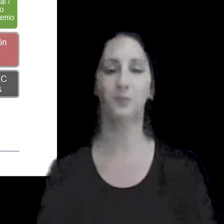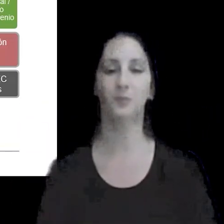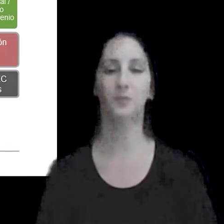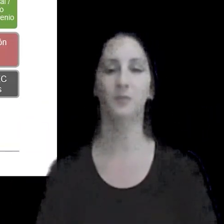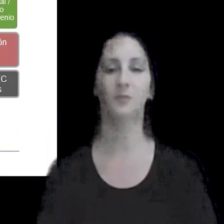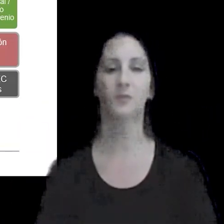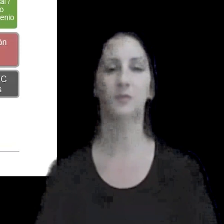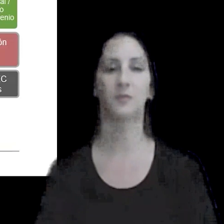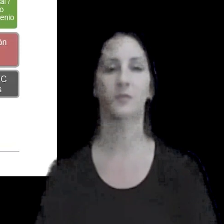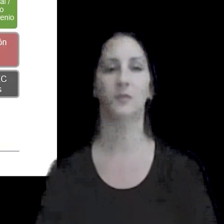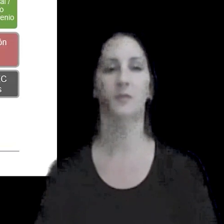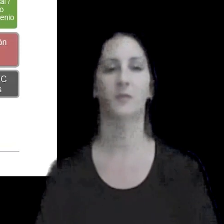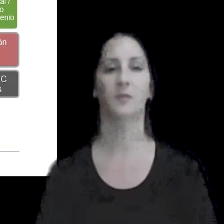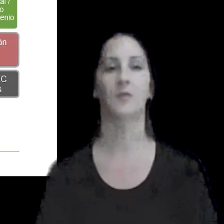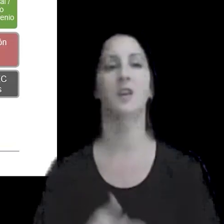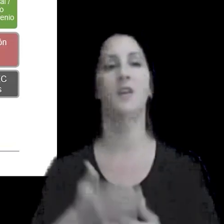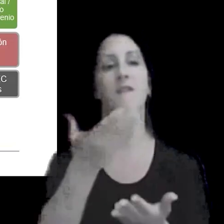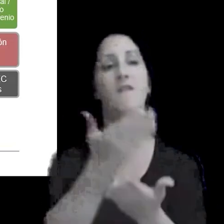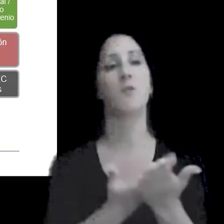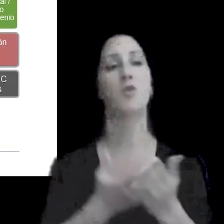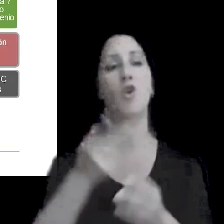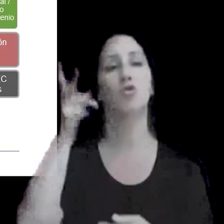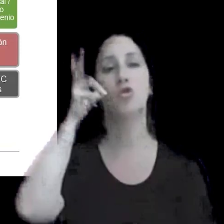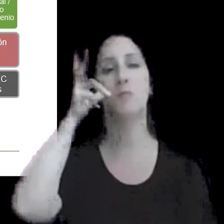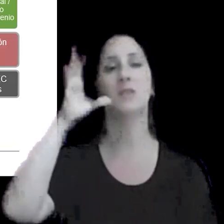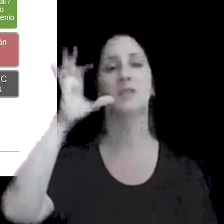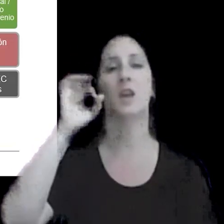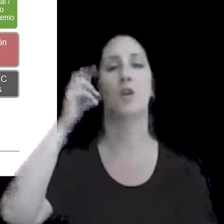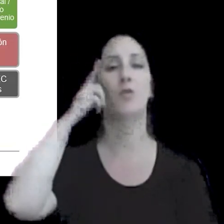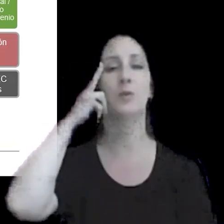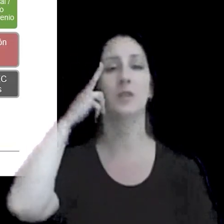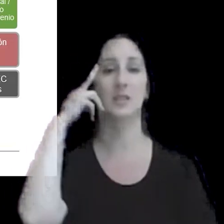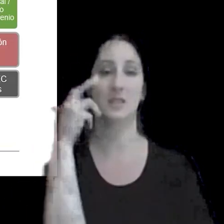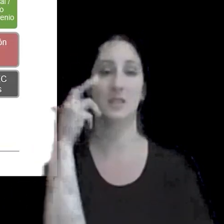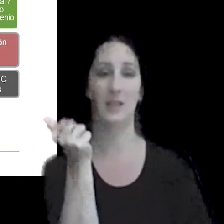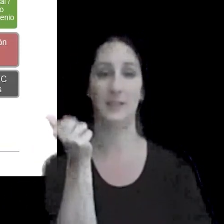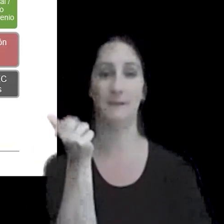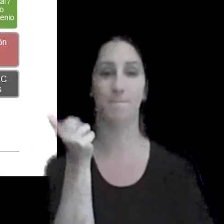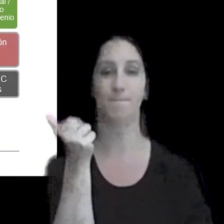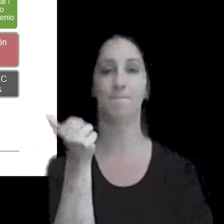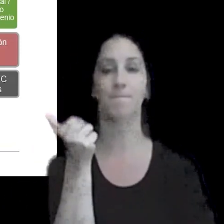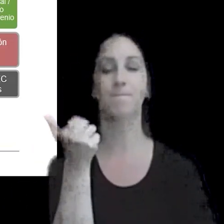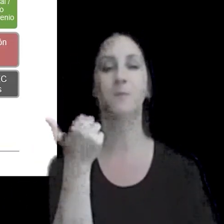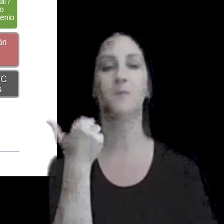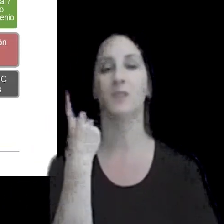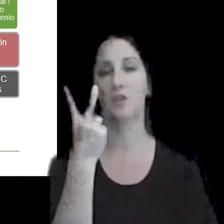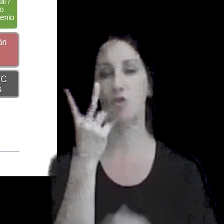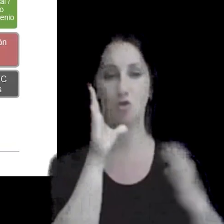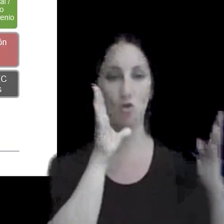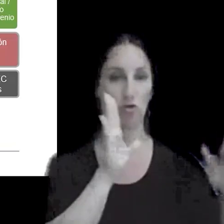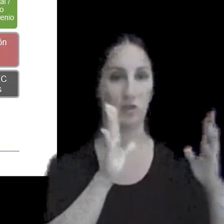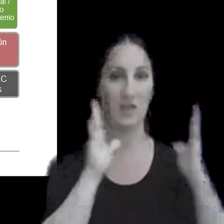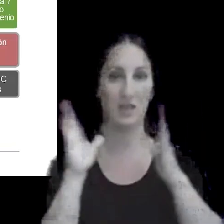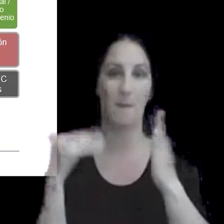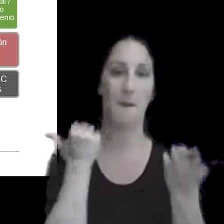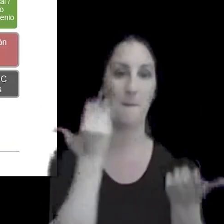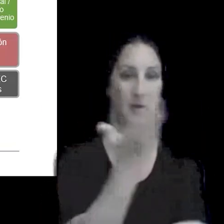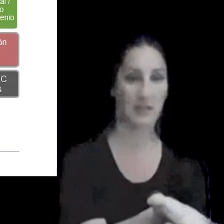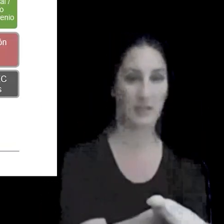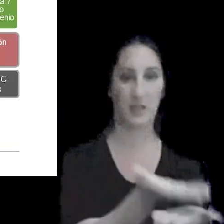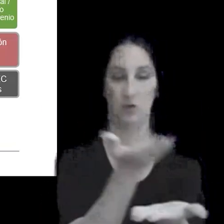y el formulario 8096 que tiene dos instancias de presentación